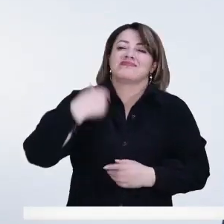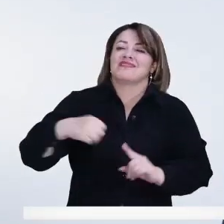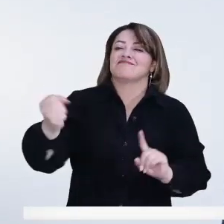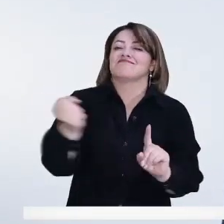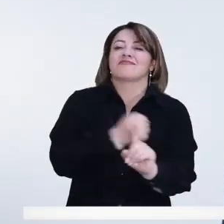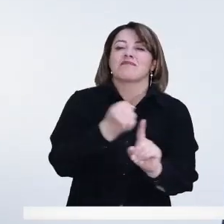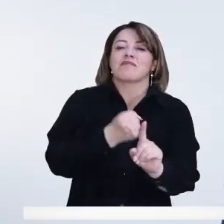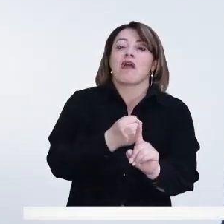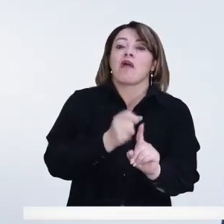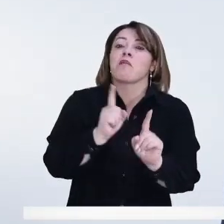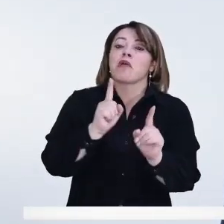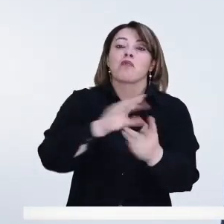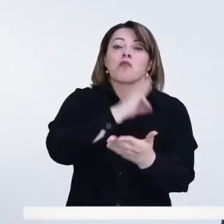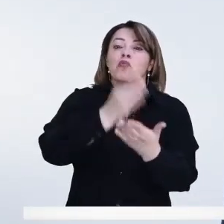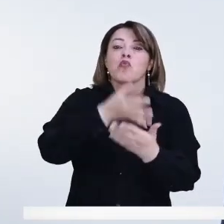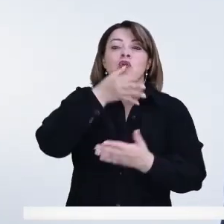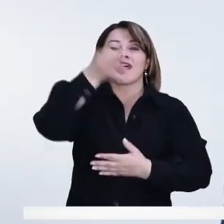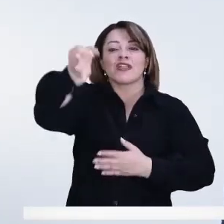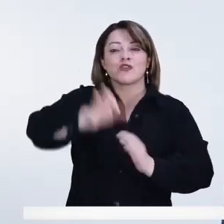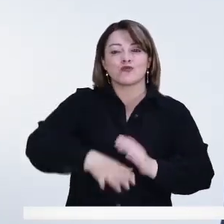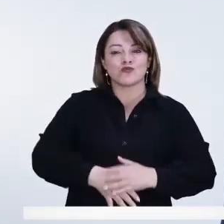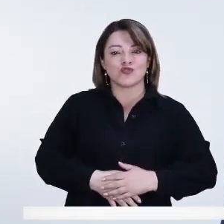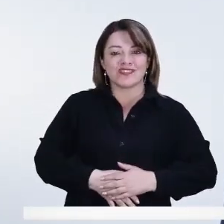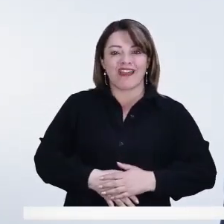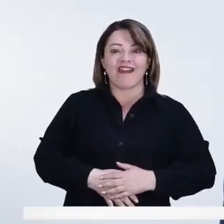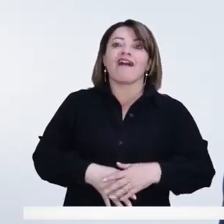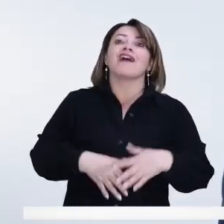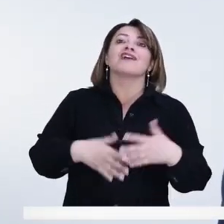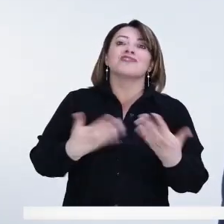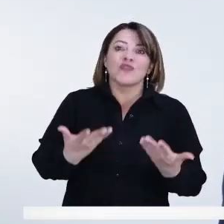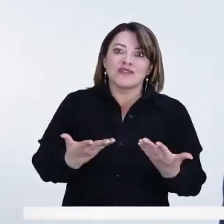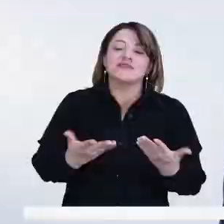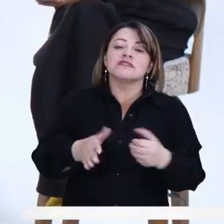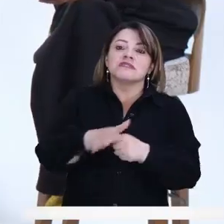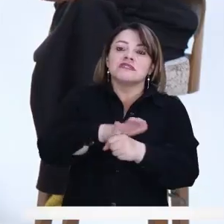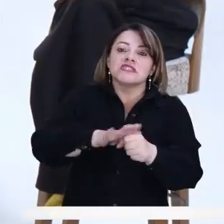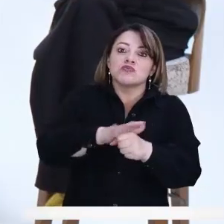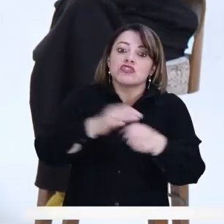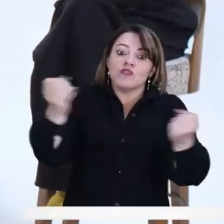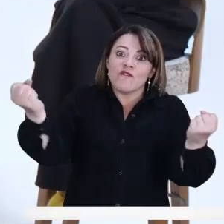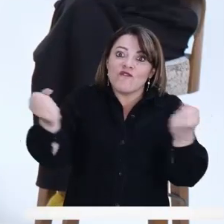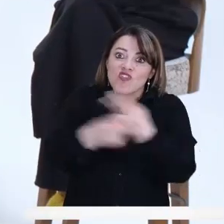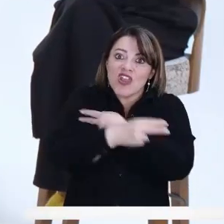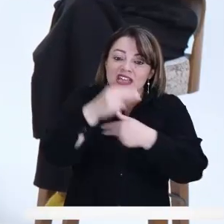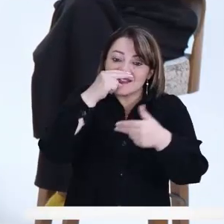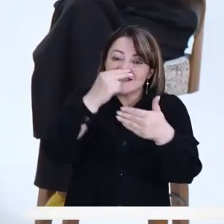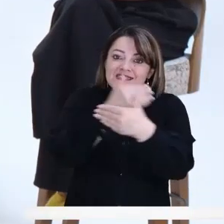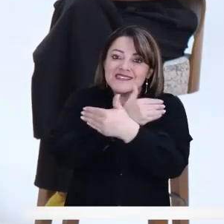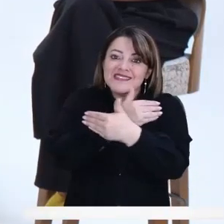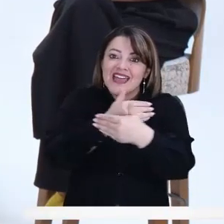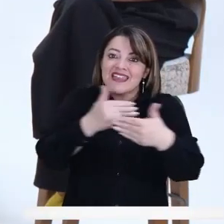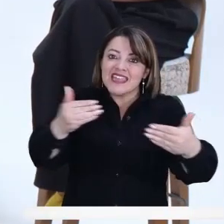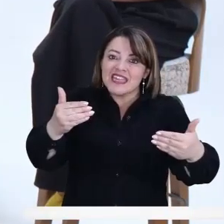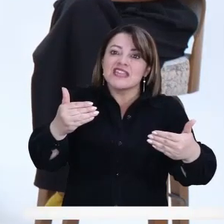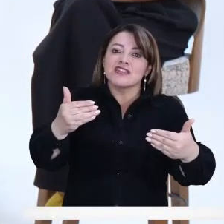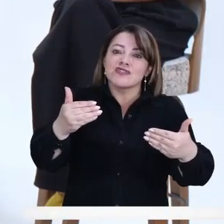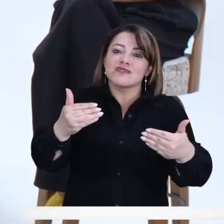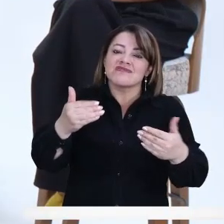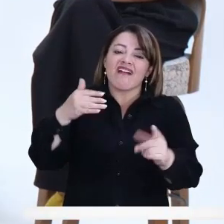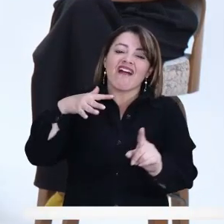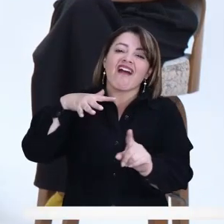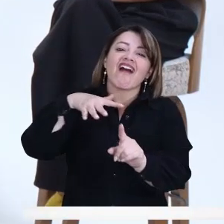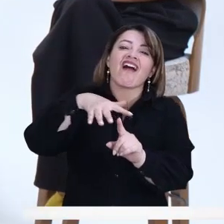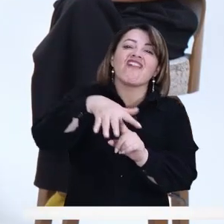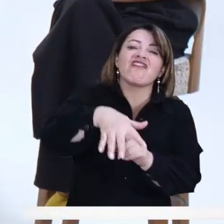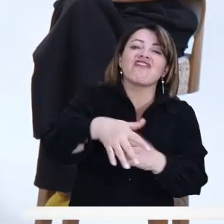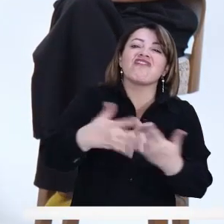y cuántas veces no se denuncia y hay un crecimiento con problemas. Esas situaciones de maltrato, esas situaciones